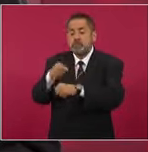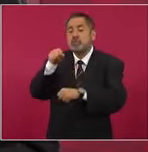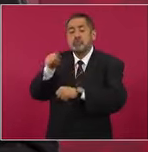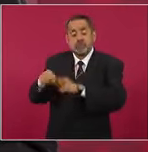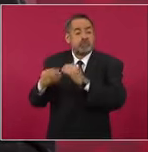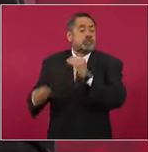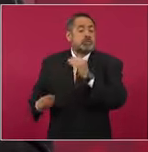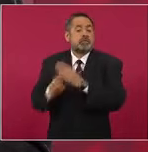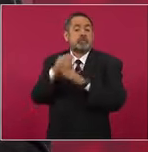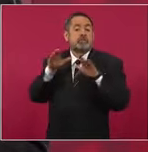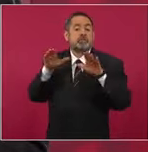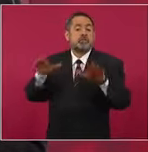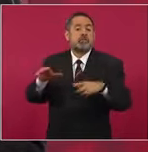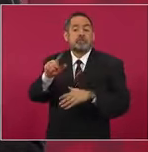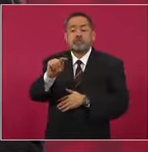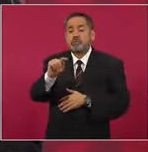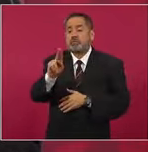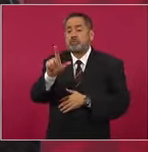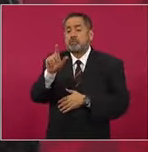de Tulum,